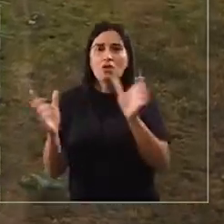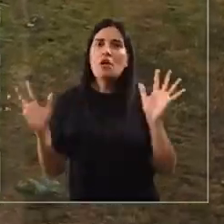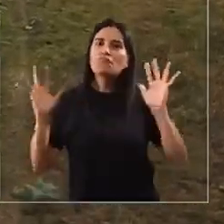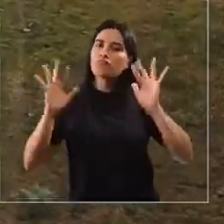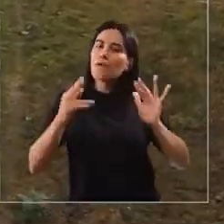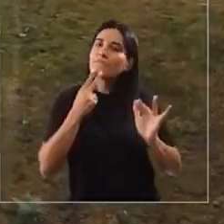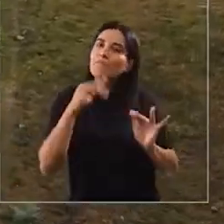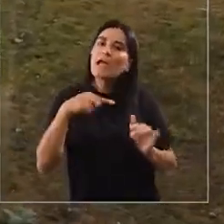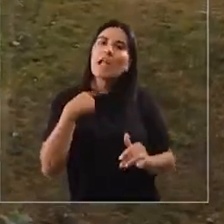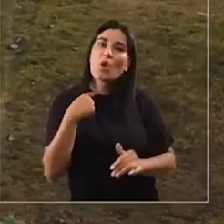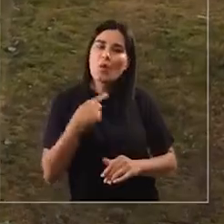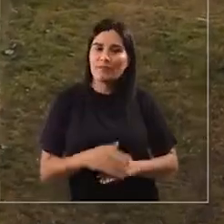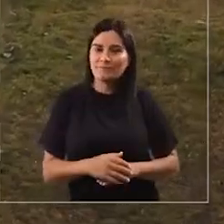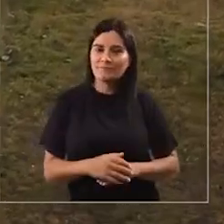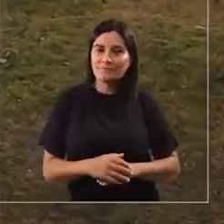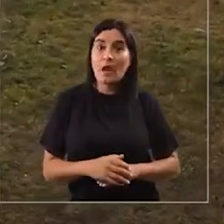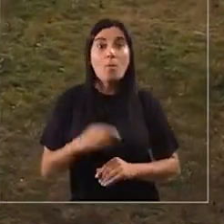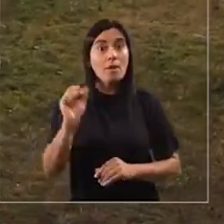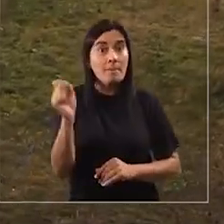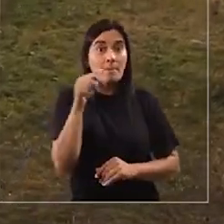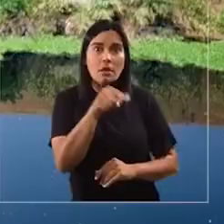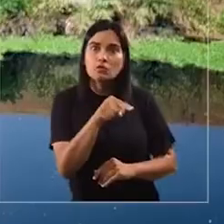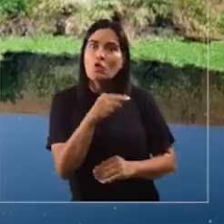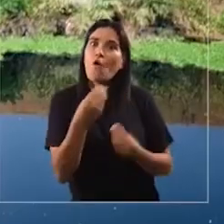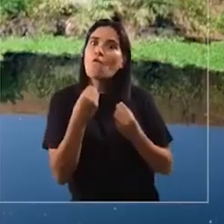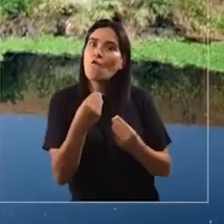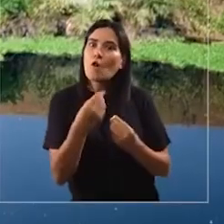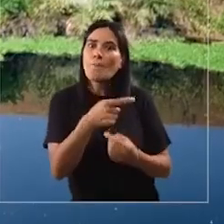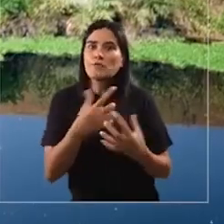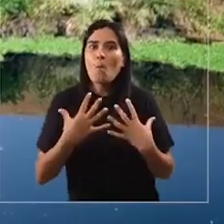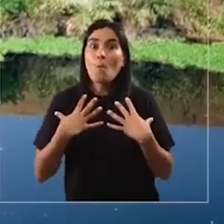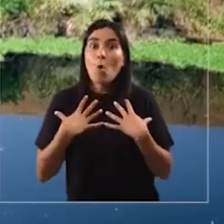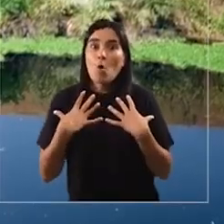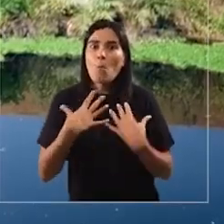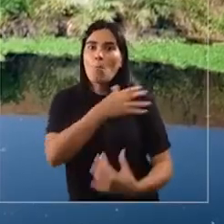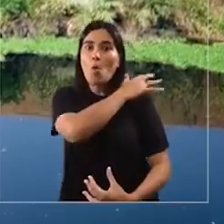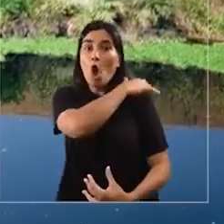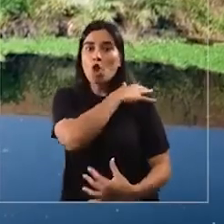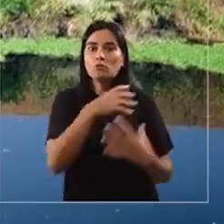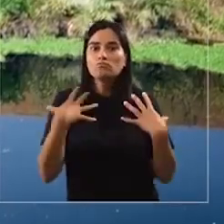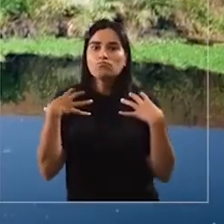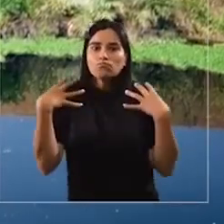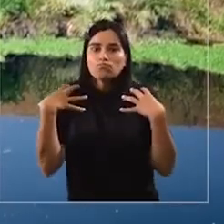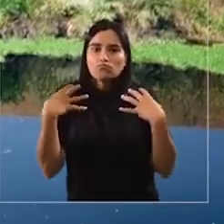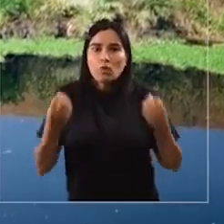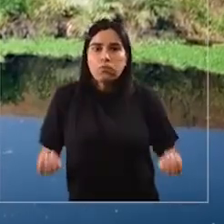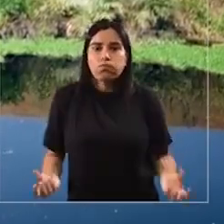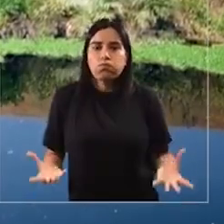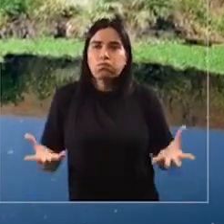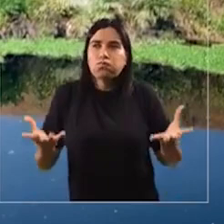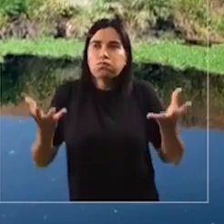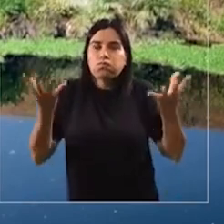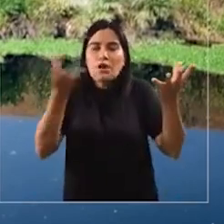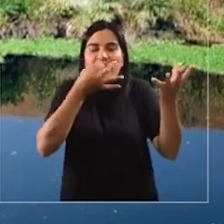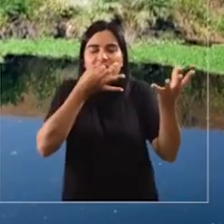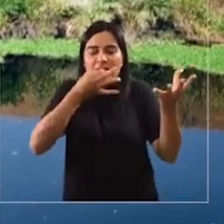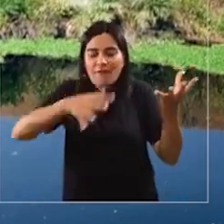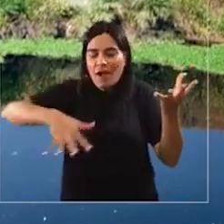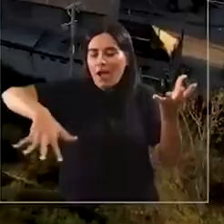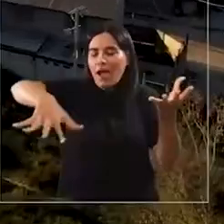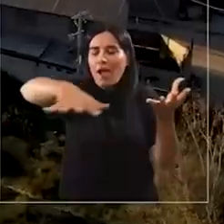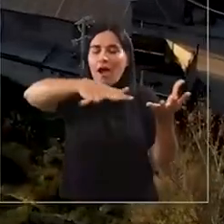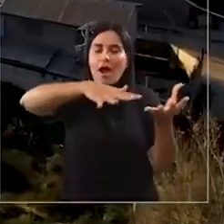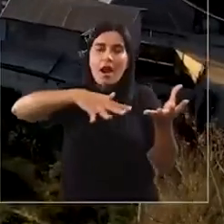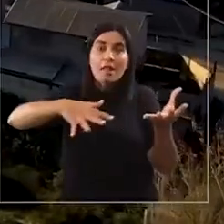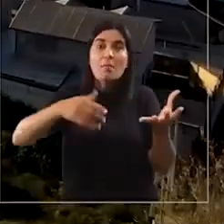Quilicura. Porque primero que todo son un gran pulmón para las ciudades. Es bueno tener este espacio verde en Quilicura siendo aquí